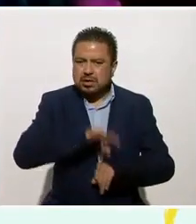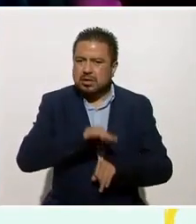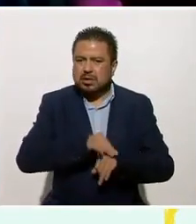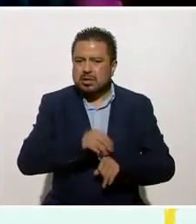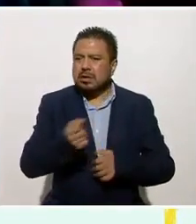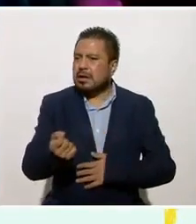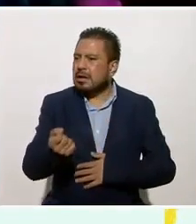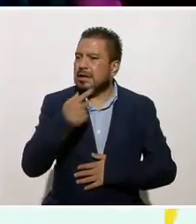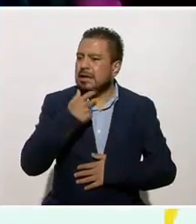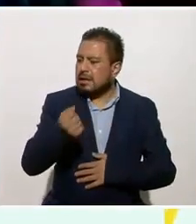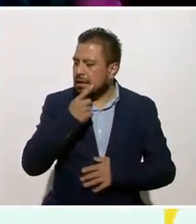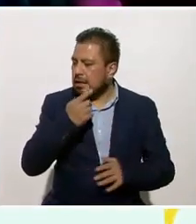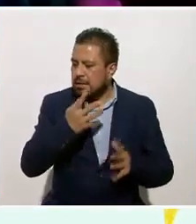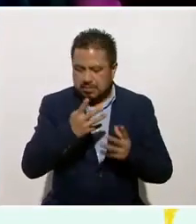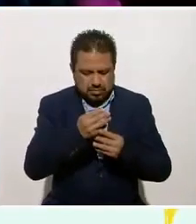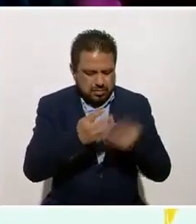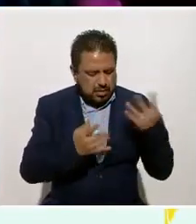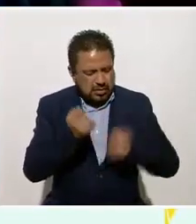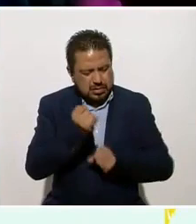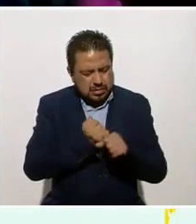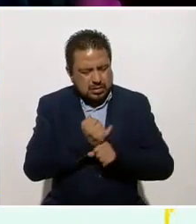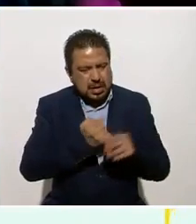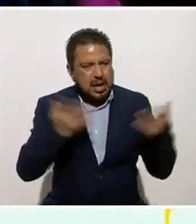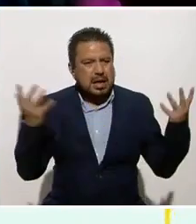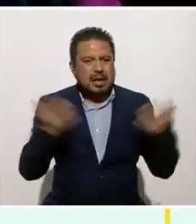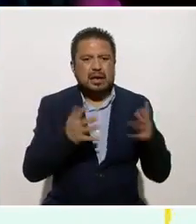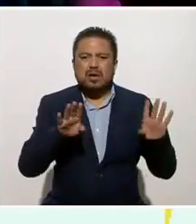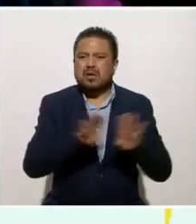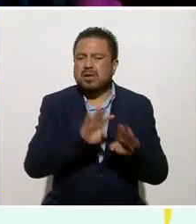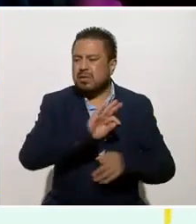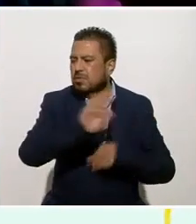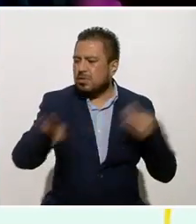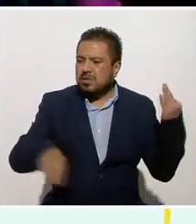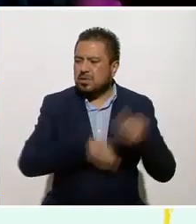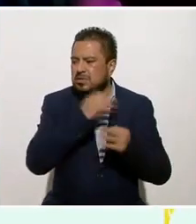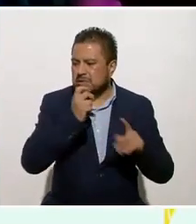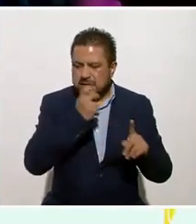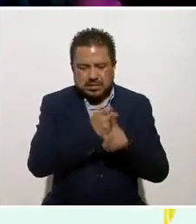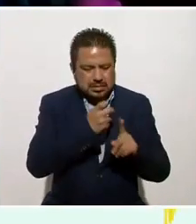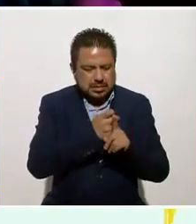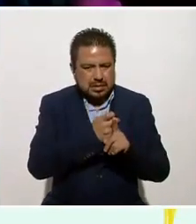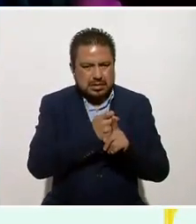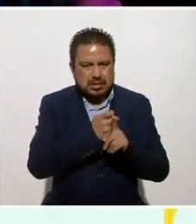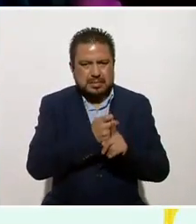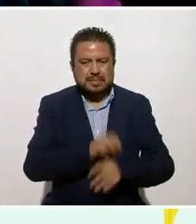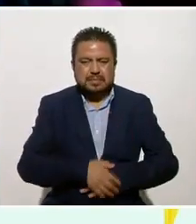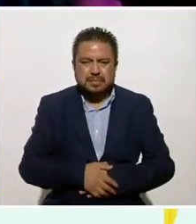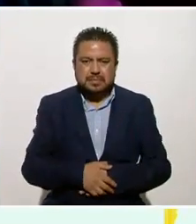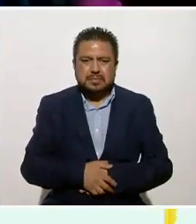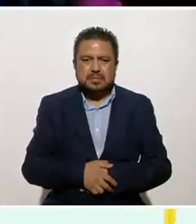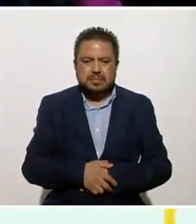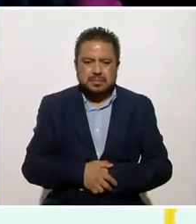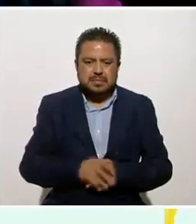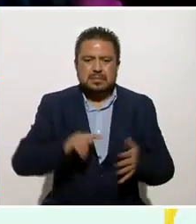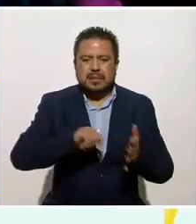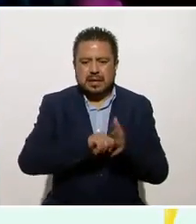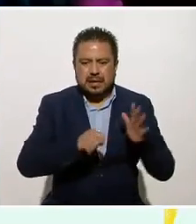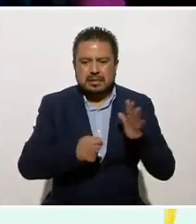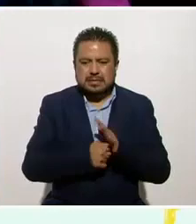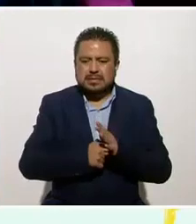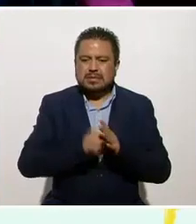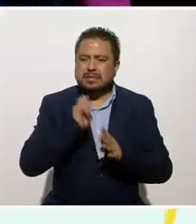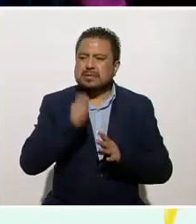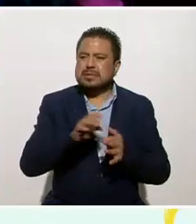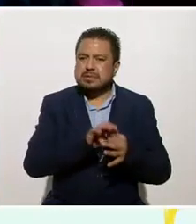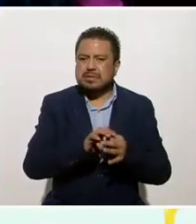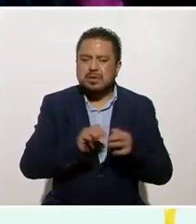medicados. Entre muchos estudios que hizo, porque bueno, como todas las técnicas tienen